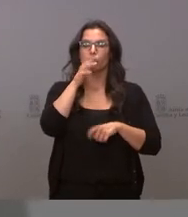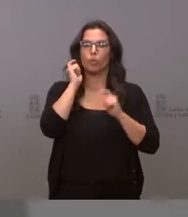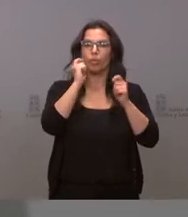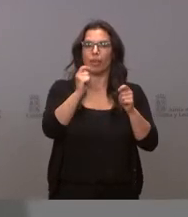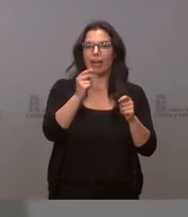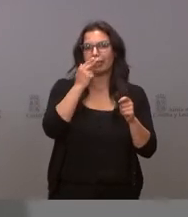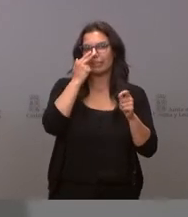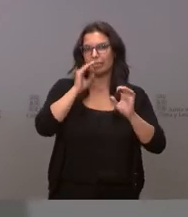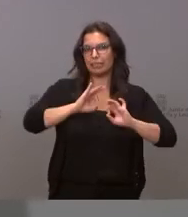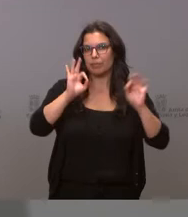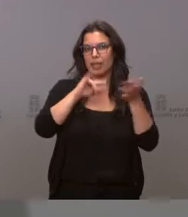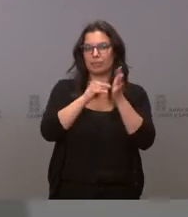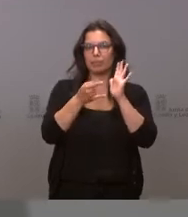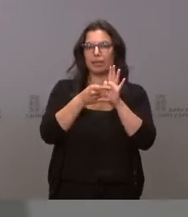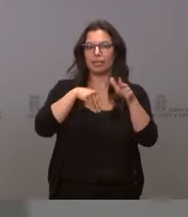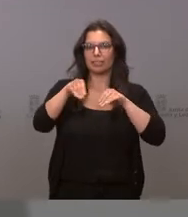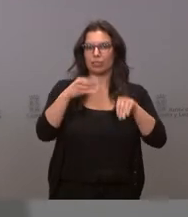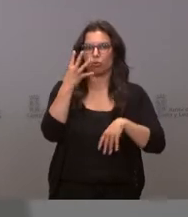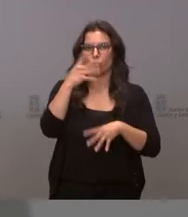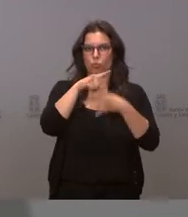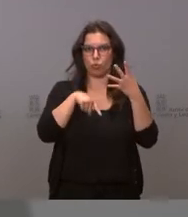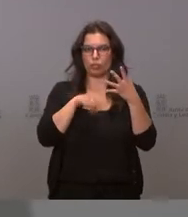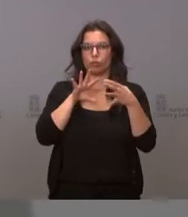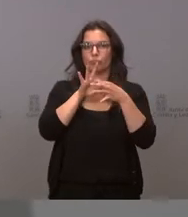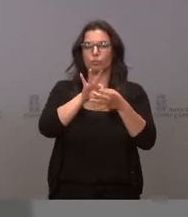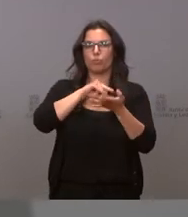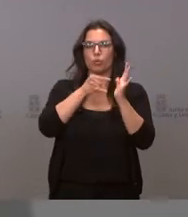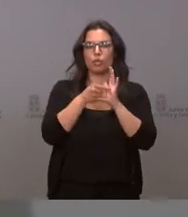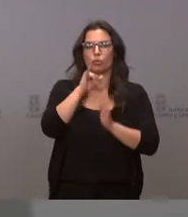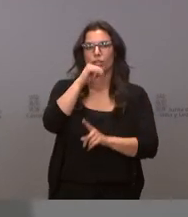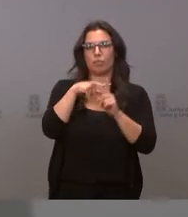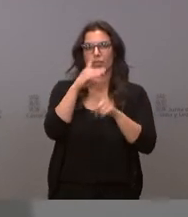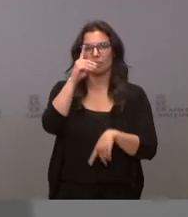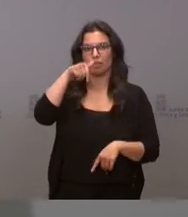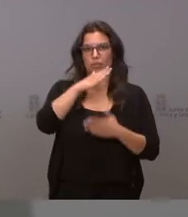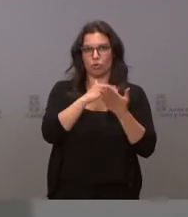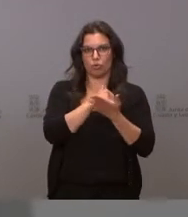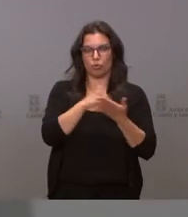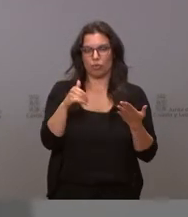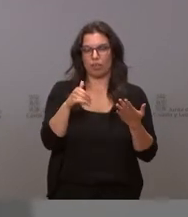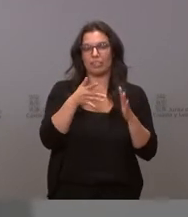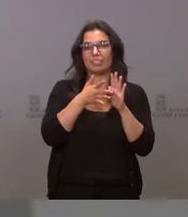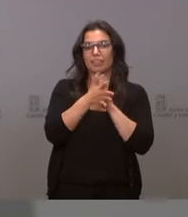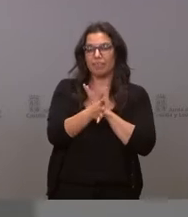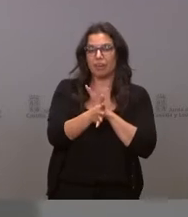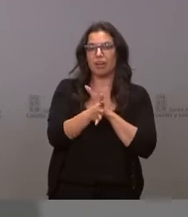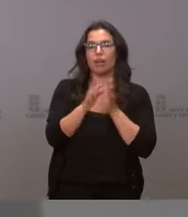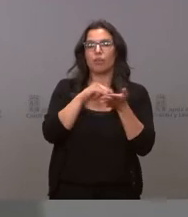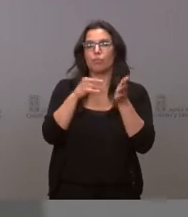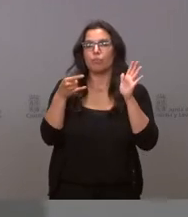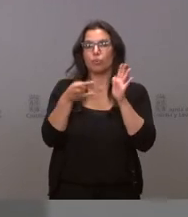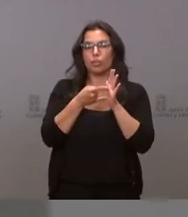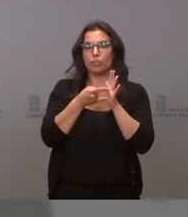cuatro planes estratégicos con proyectos de I más D en nuestra comunidad. Se trata de los proyectos